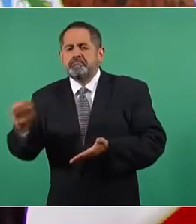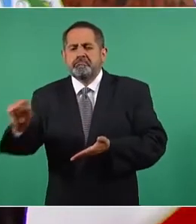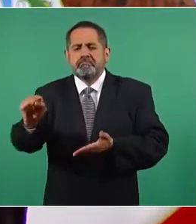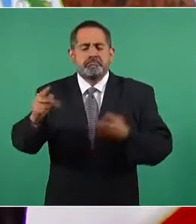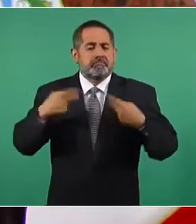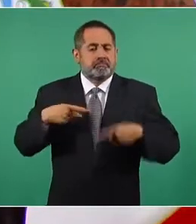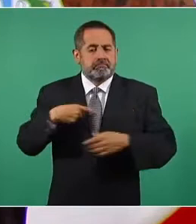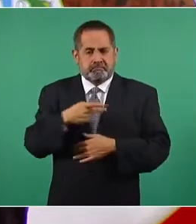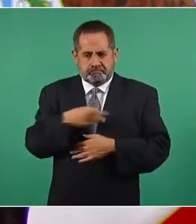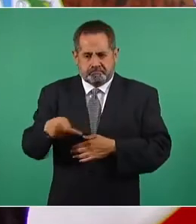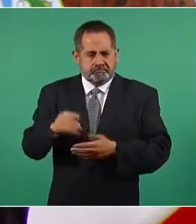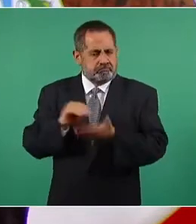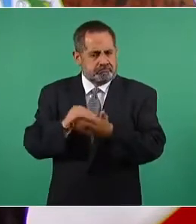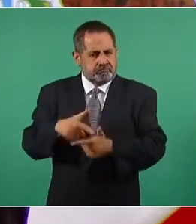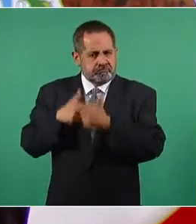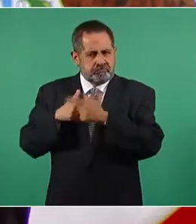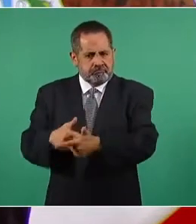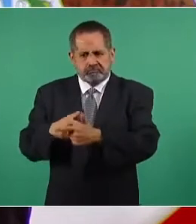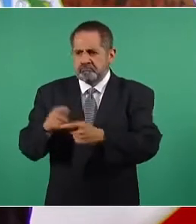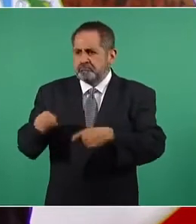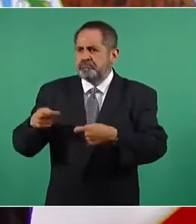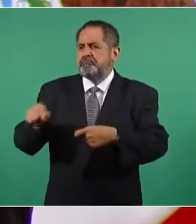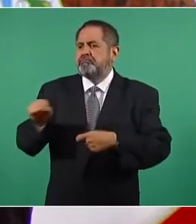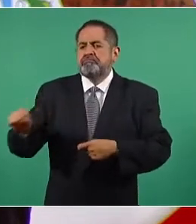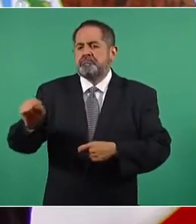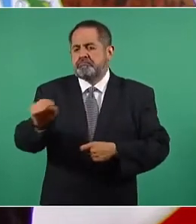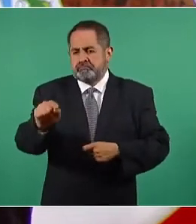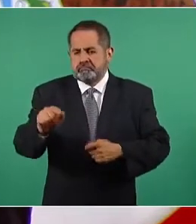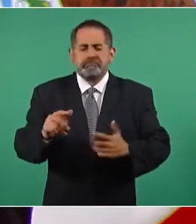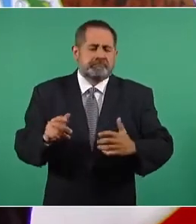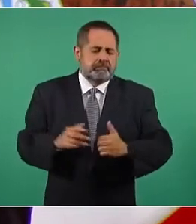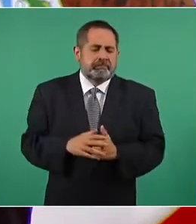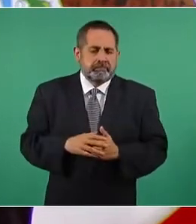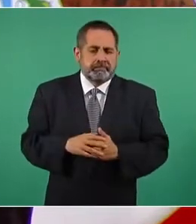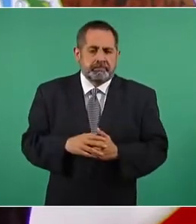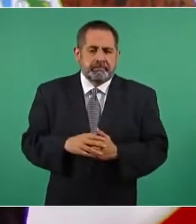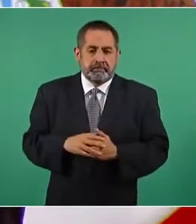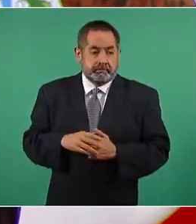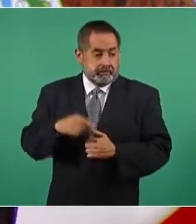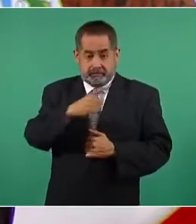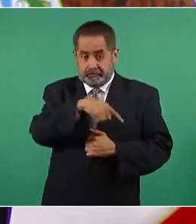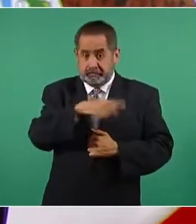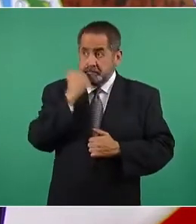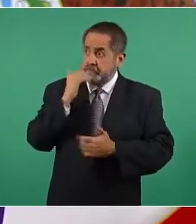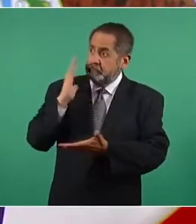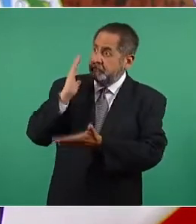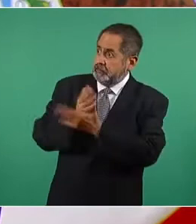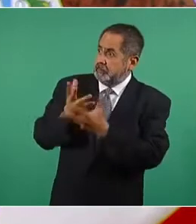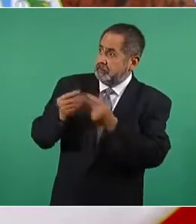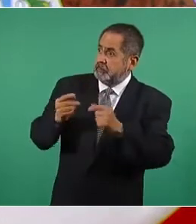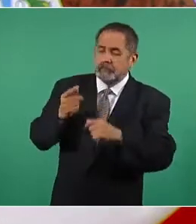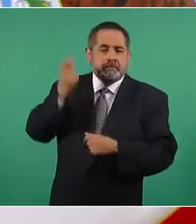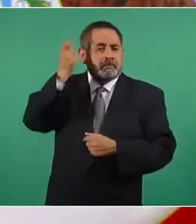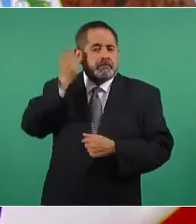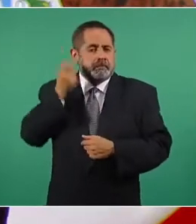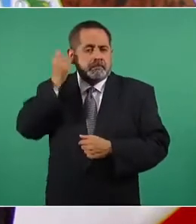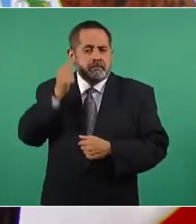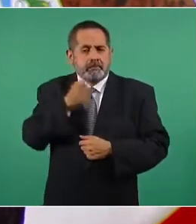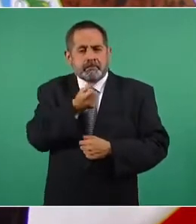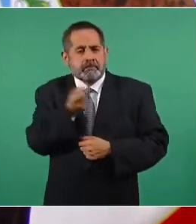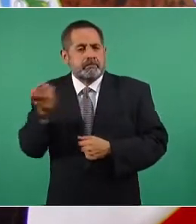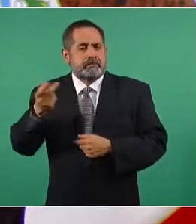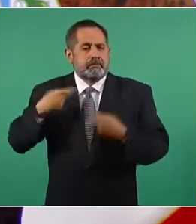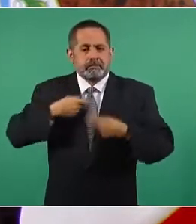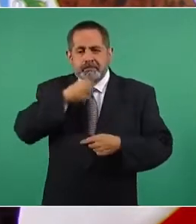no podrán desaparecer como lo querían la pensión a los adultos mayores,